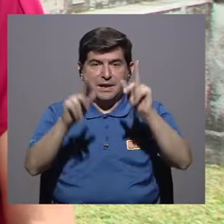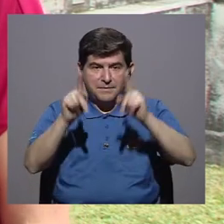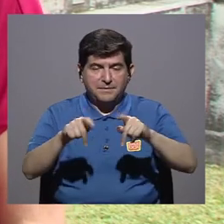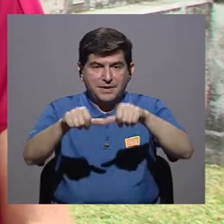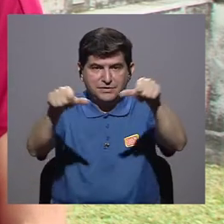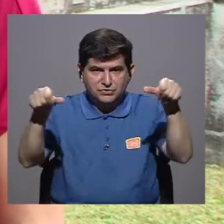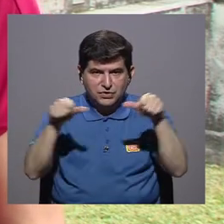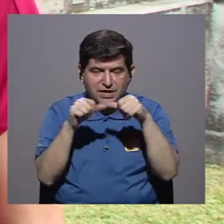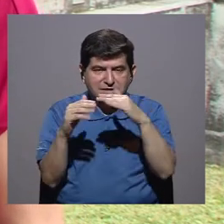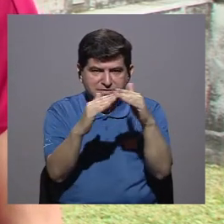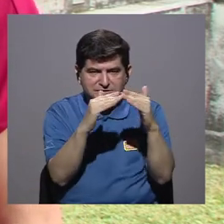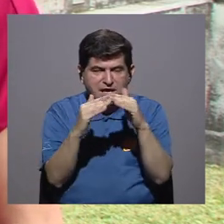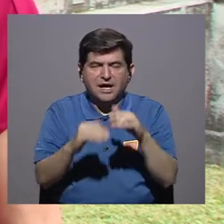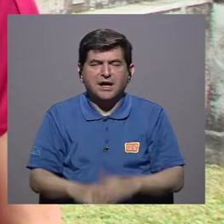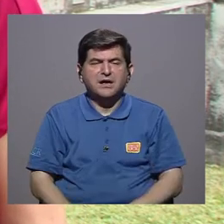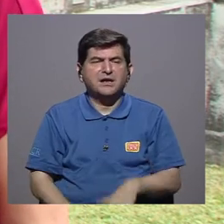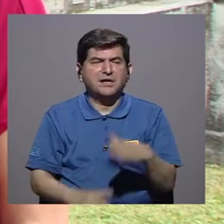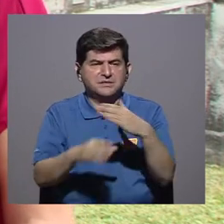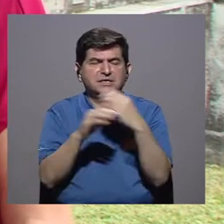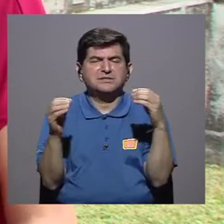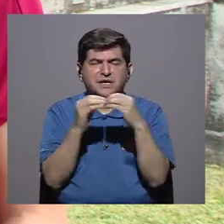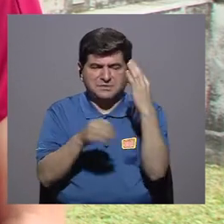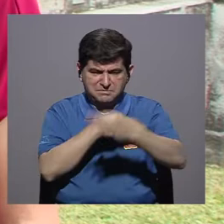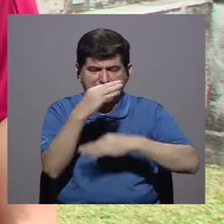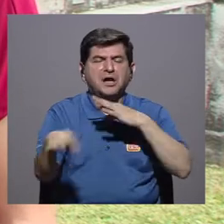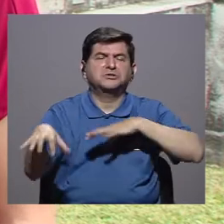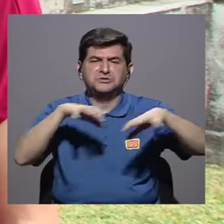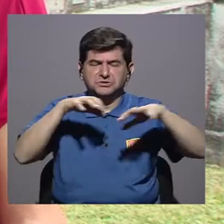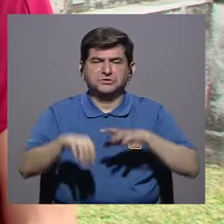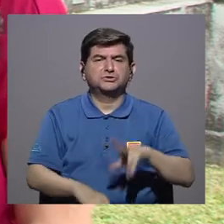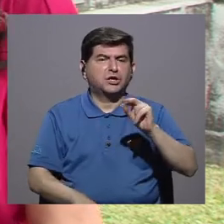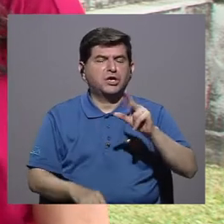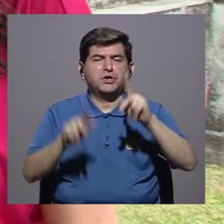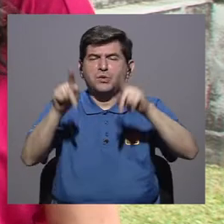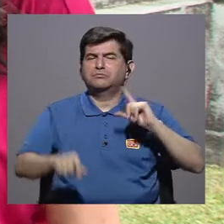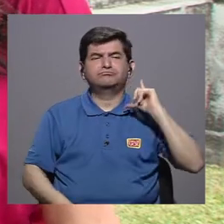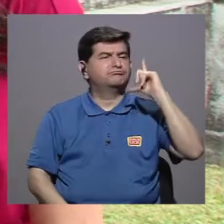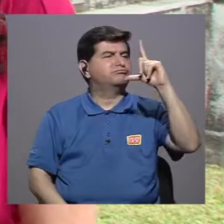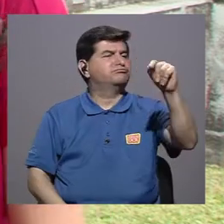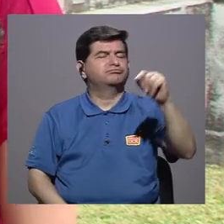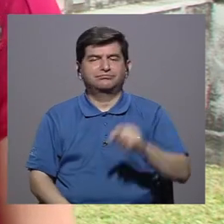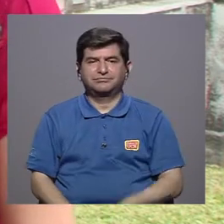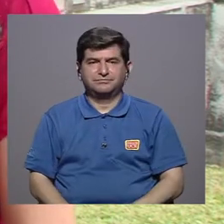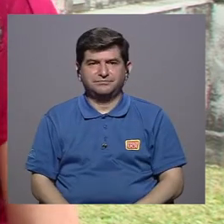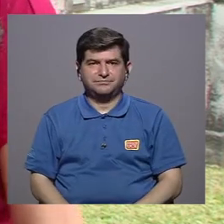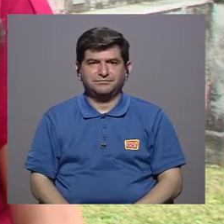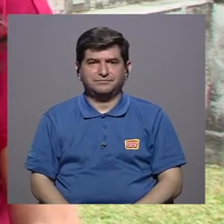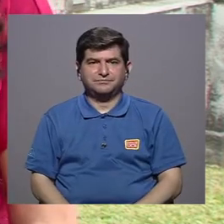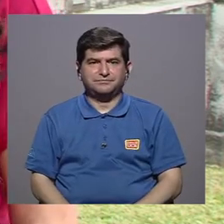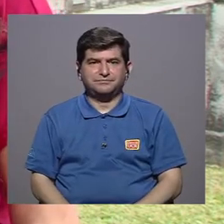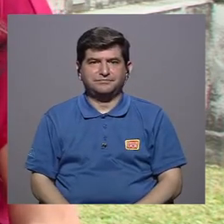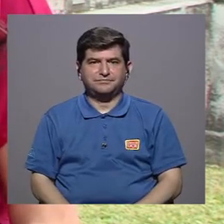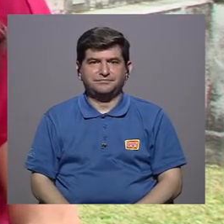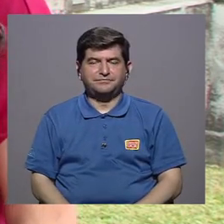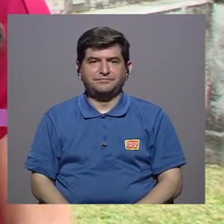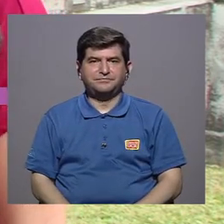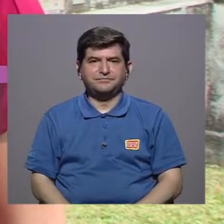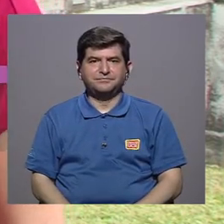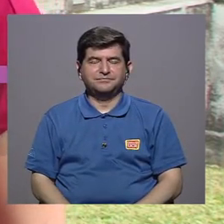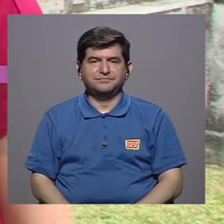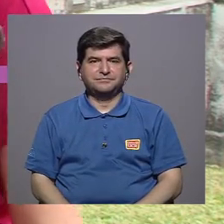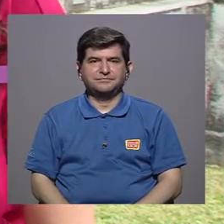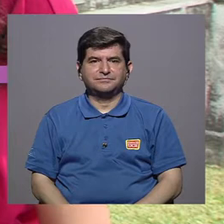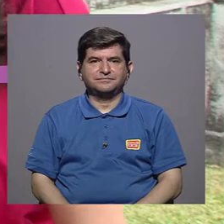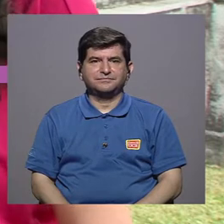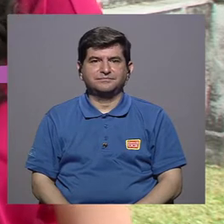Las personas del área urbana suelen realizar más este tipo de actividades que los del área rural. Por otro lado, tenemos